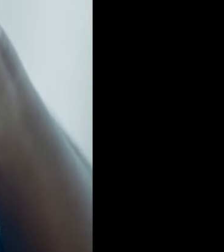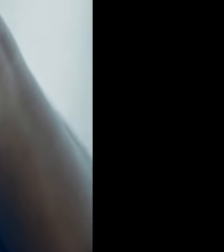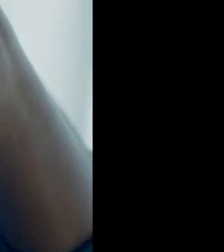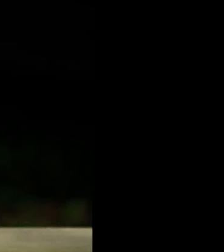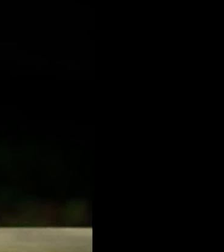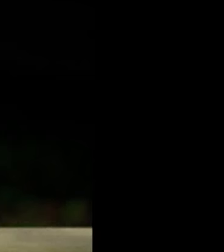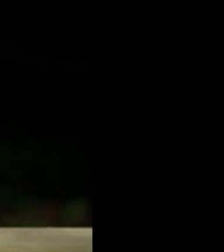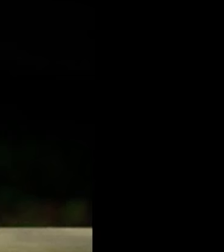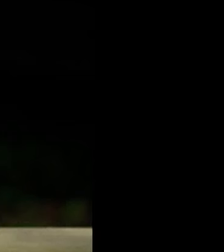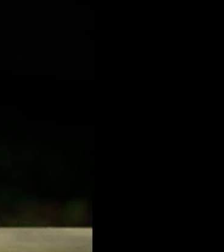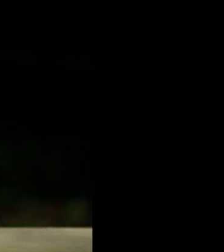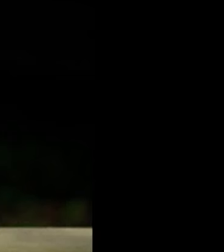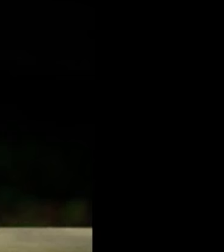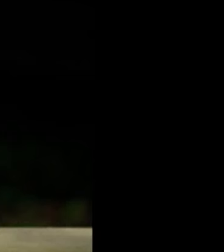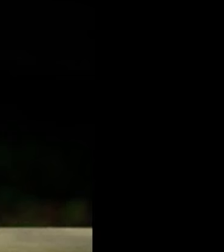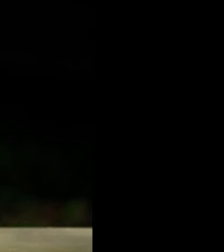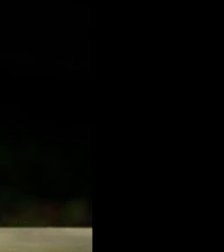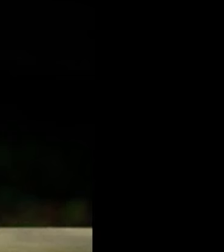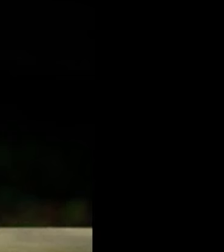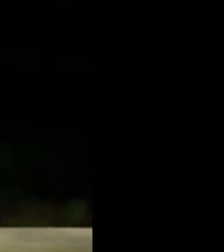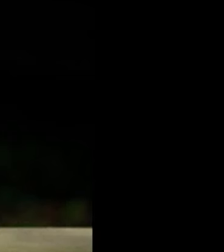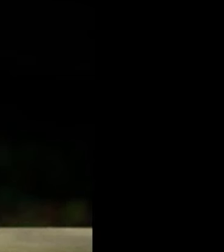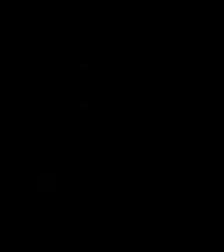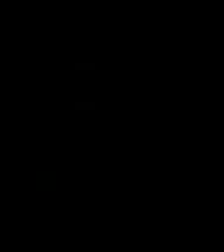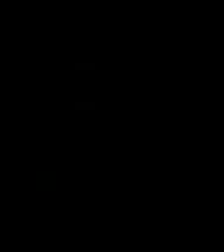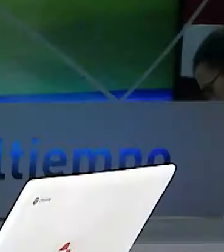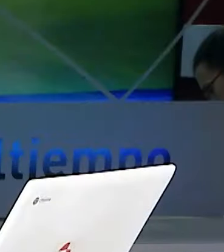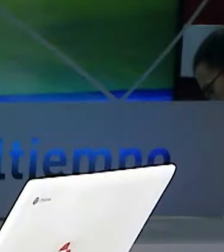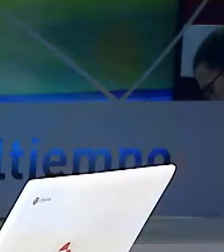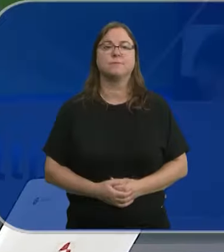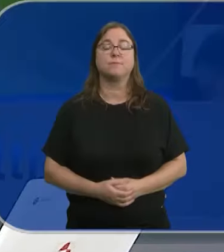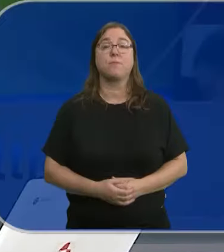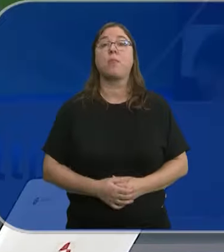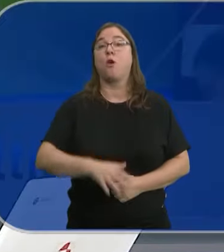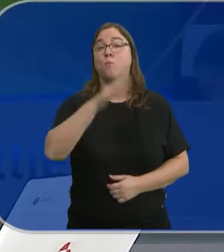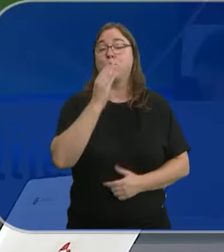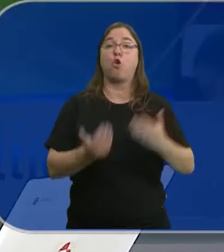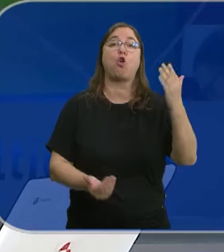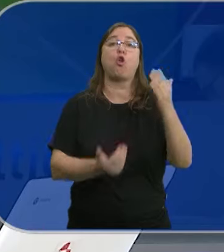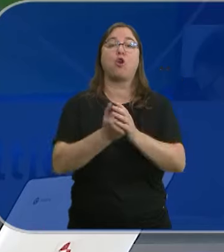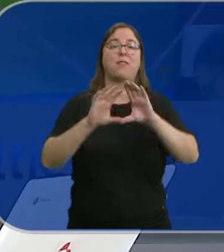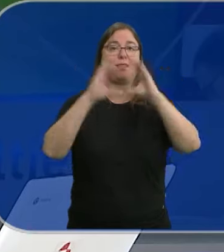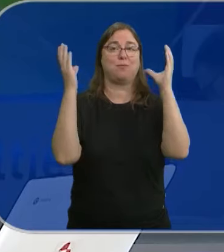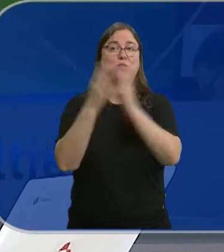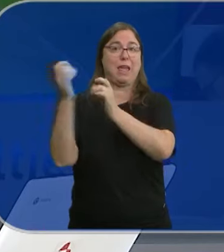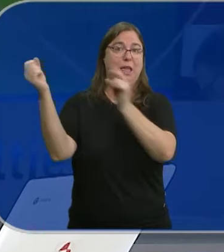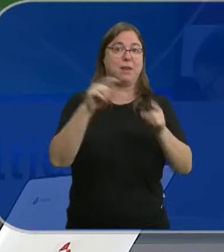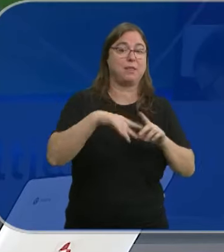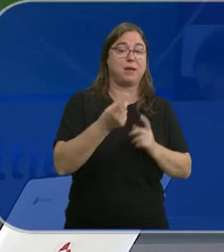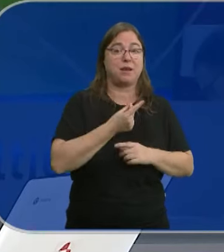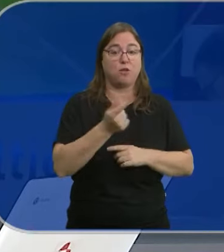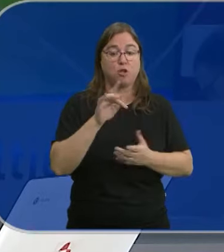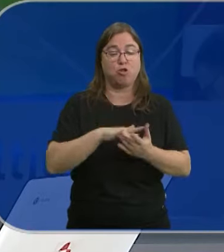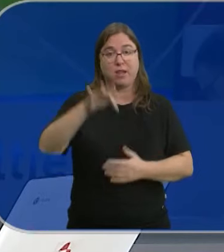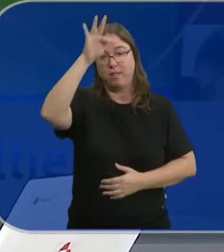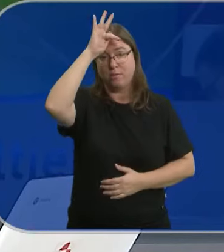proteína para ayudar a tus músculos. Vivir un deporte maravilloso. Con motivo de la Jornada Mundial del Migrante y Refugiado que se va